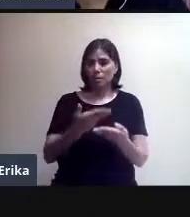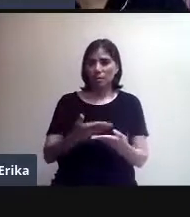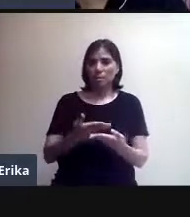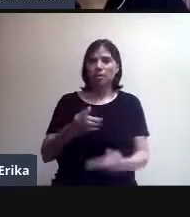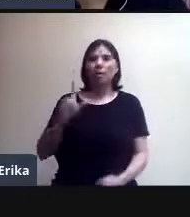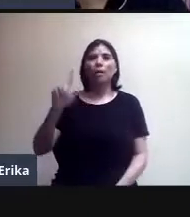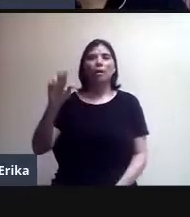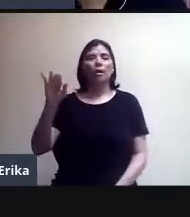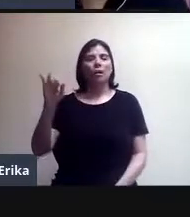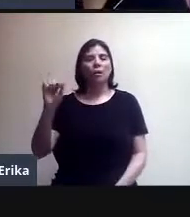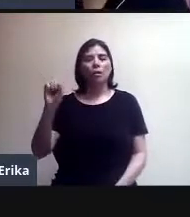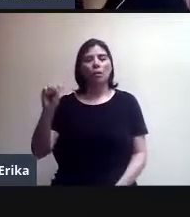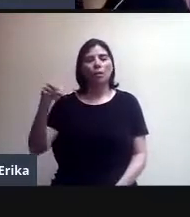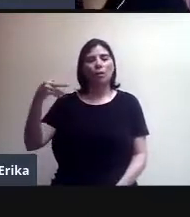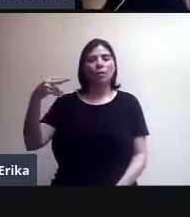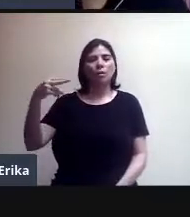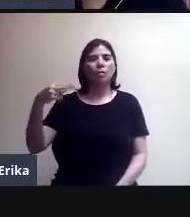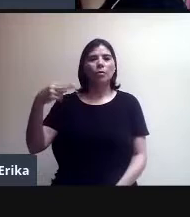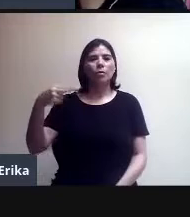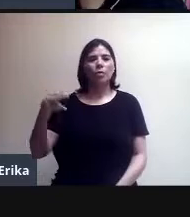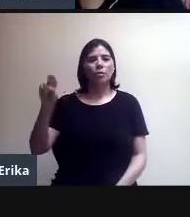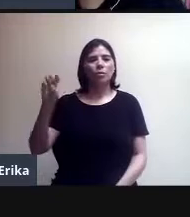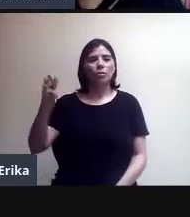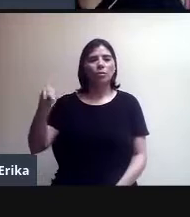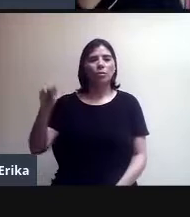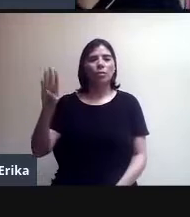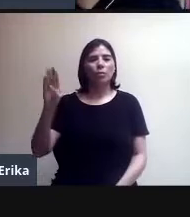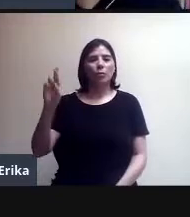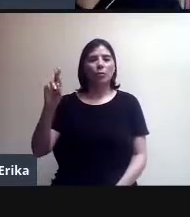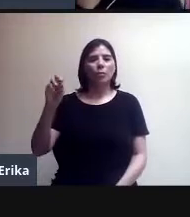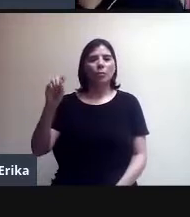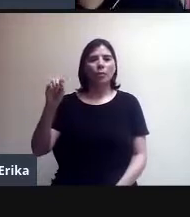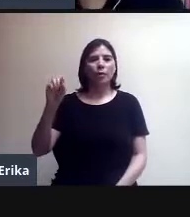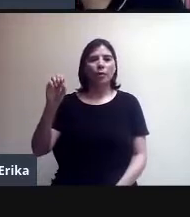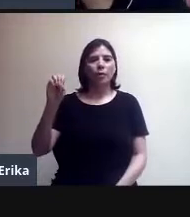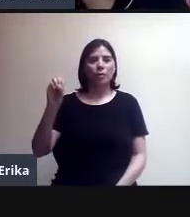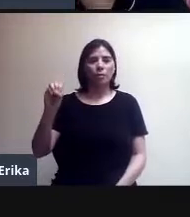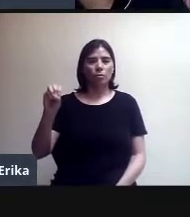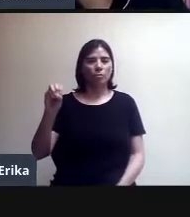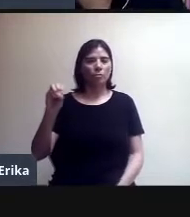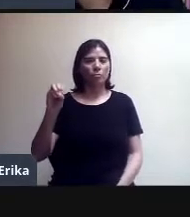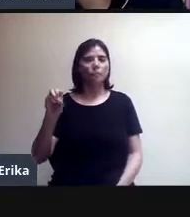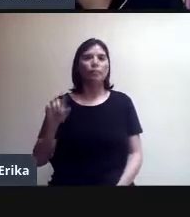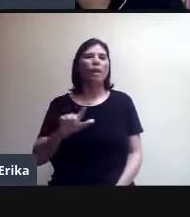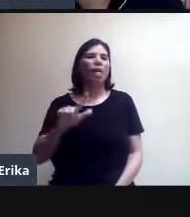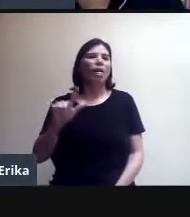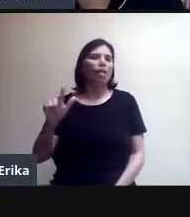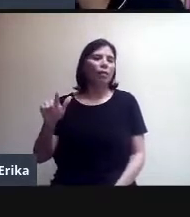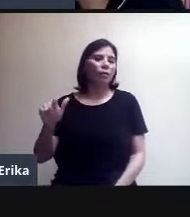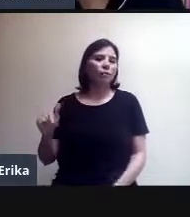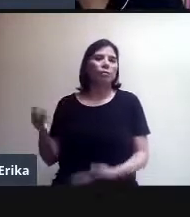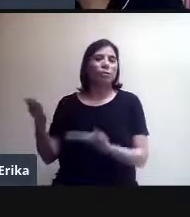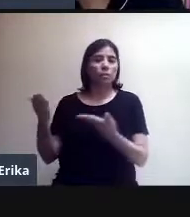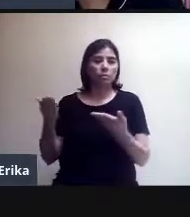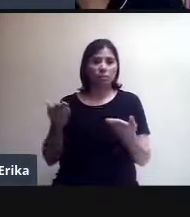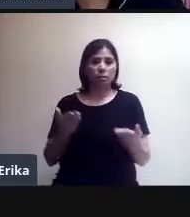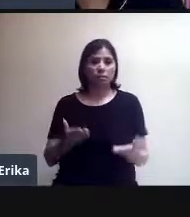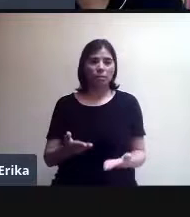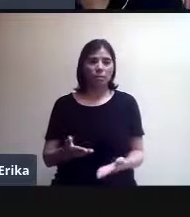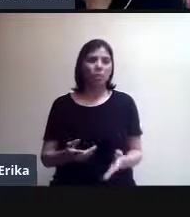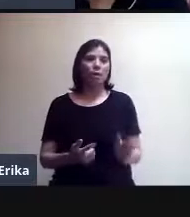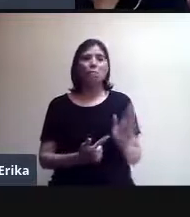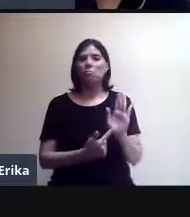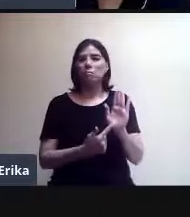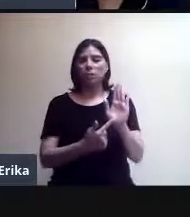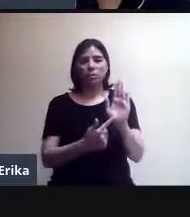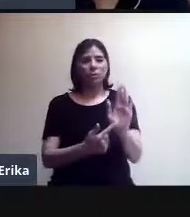Humberto Fernández. Él se unirá a la videollamada en unos minutos y nos dará unas palabras.